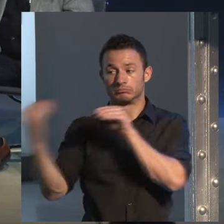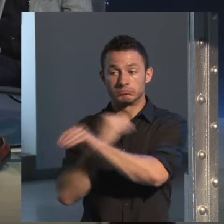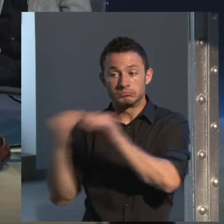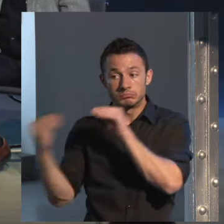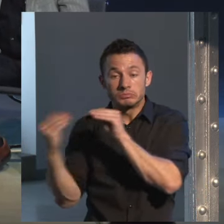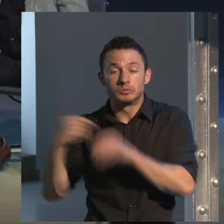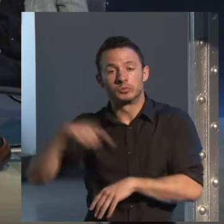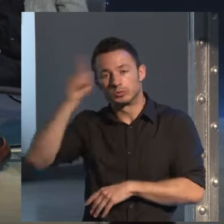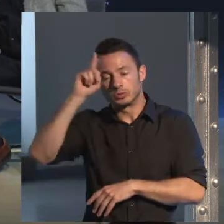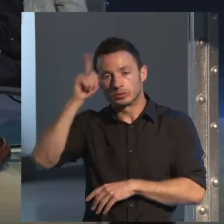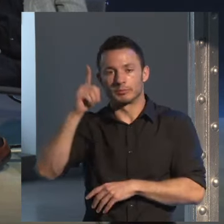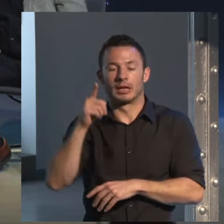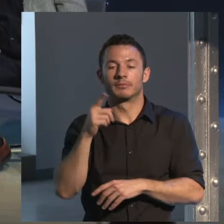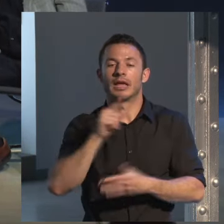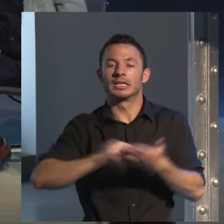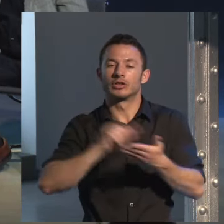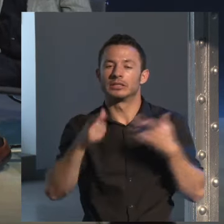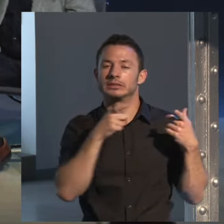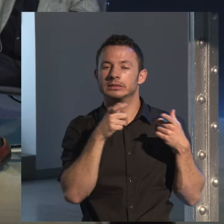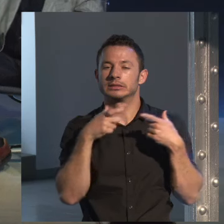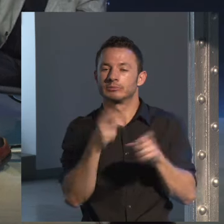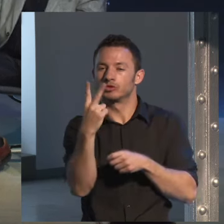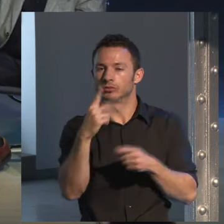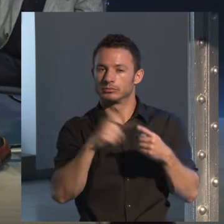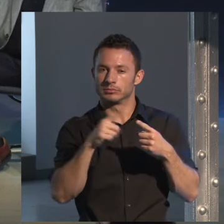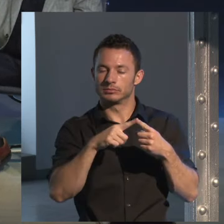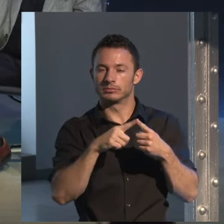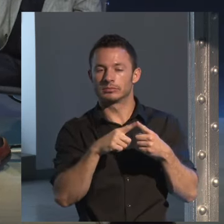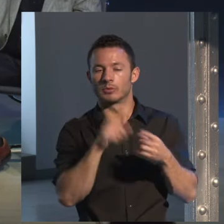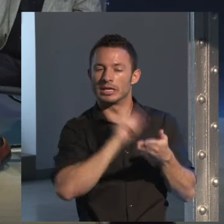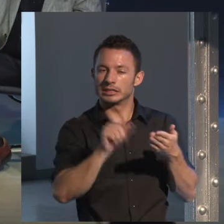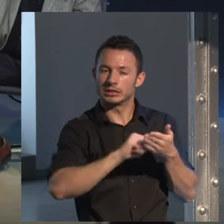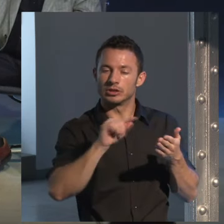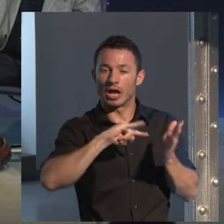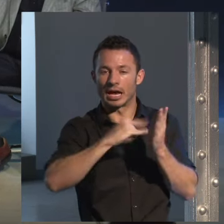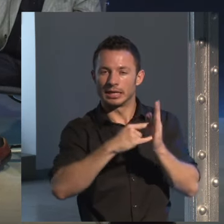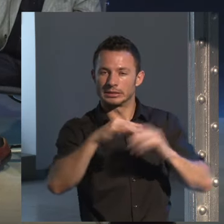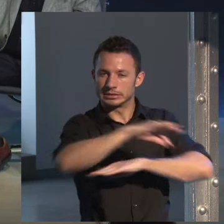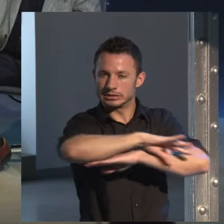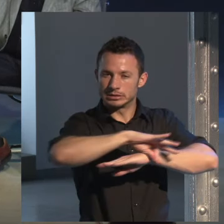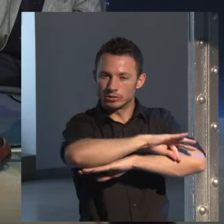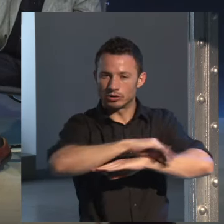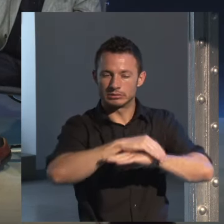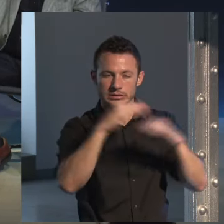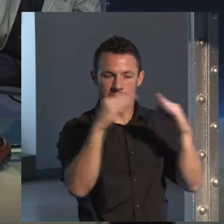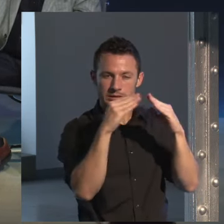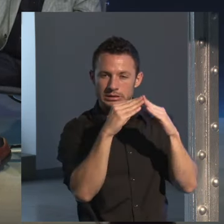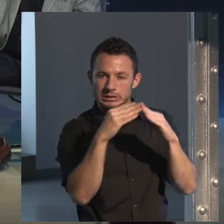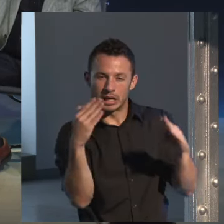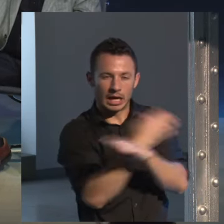creación. El arquitectónico, que hace un plano de su casa, obra, perfectamente